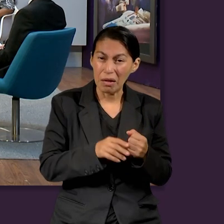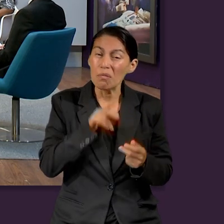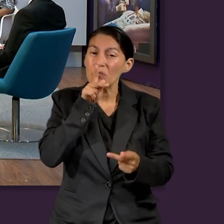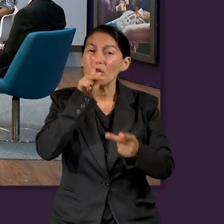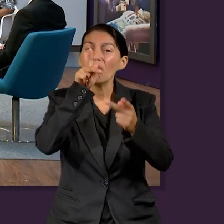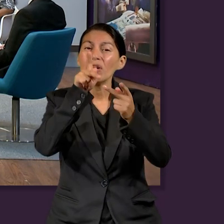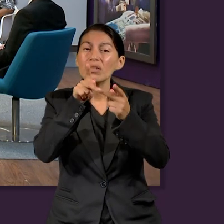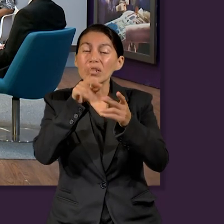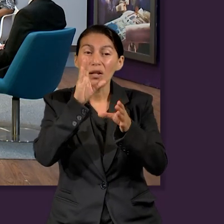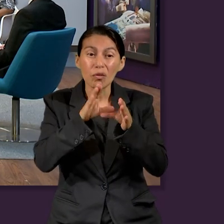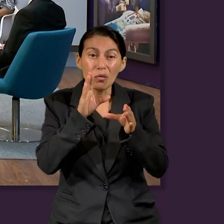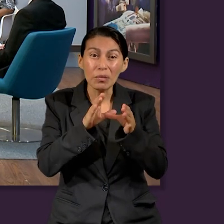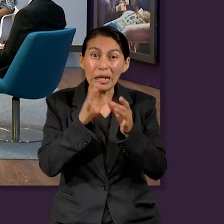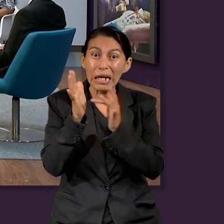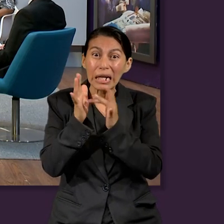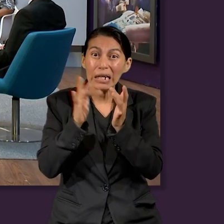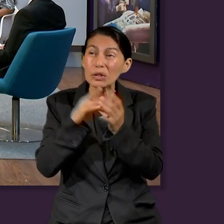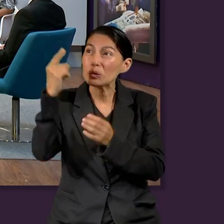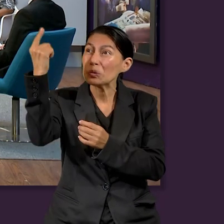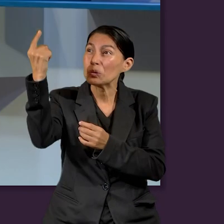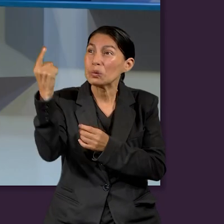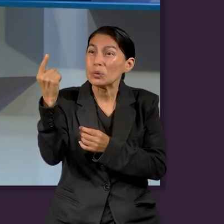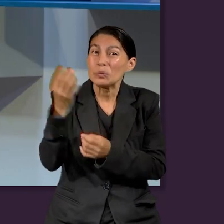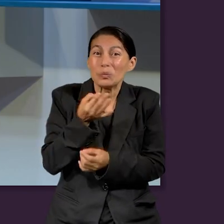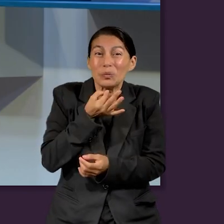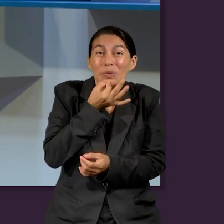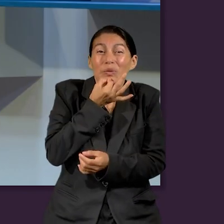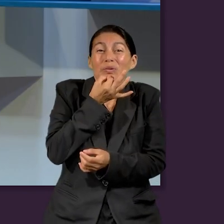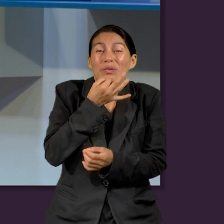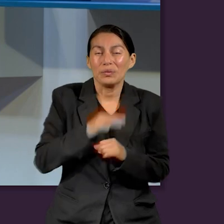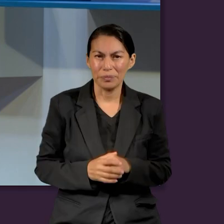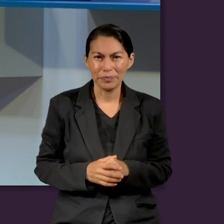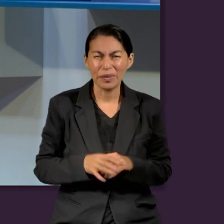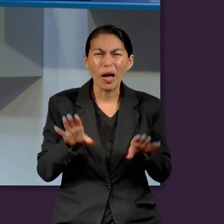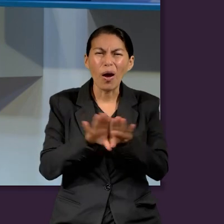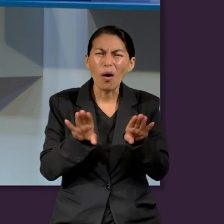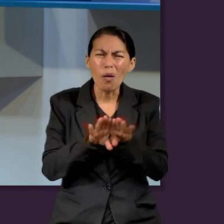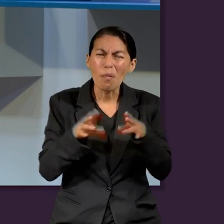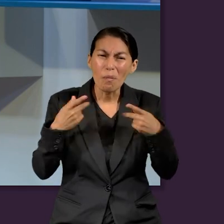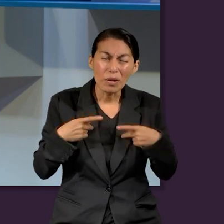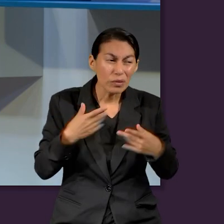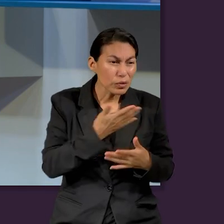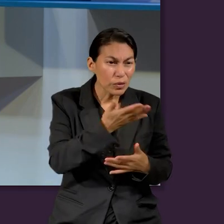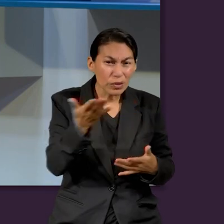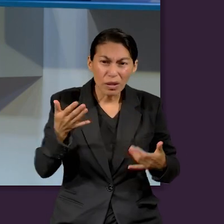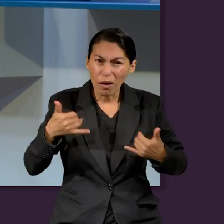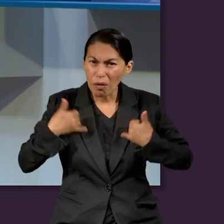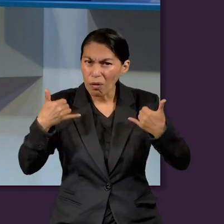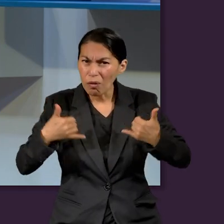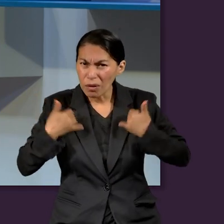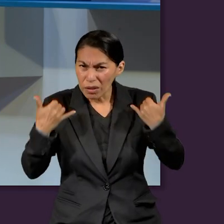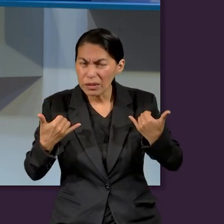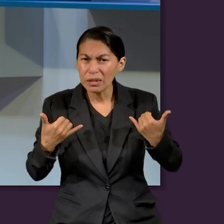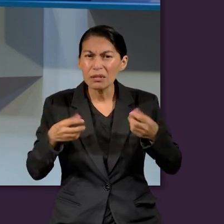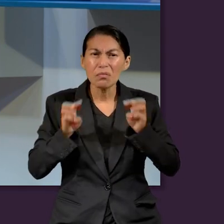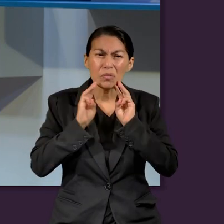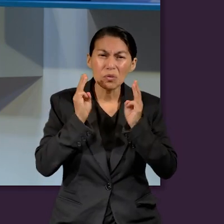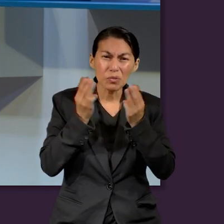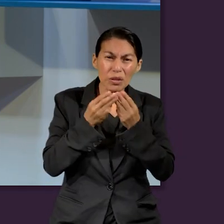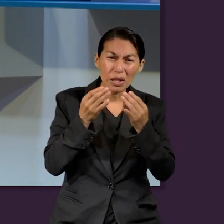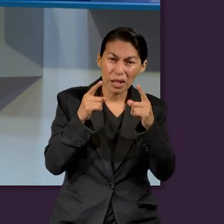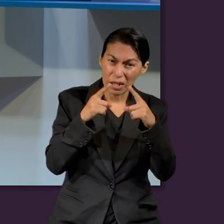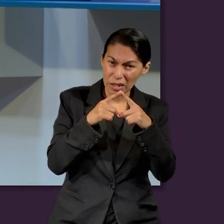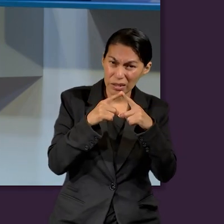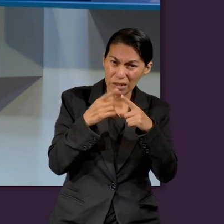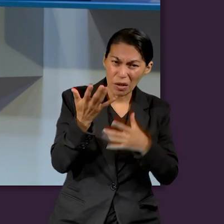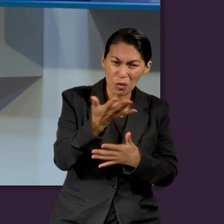estamos más cerca de la venida de Jesús. ¿Cómo los jóvenes de hoy en día, los miembros de iglesia,